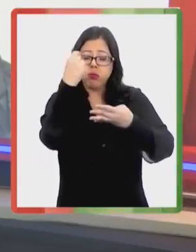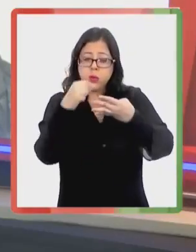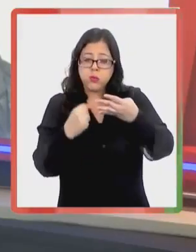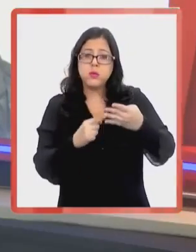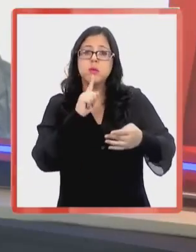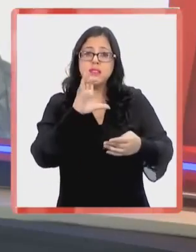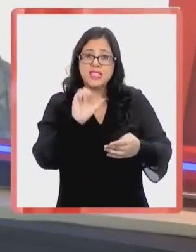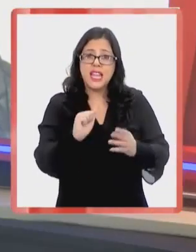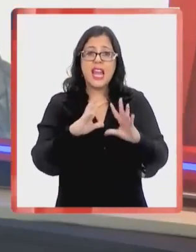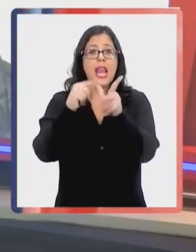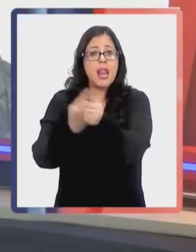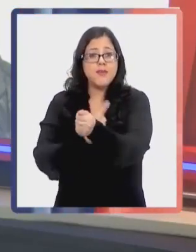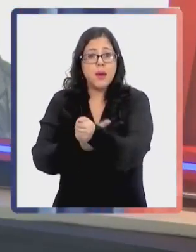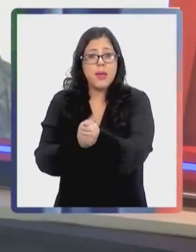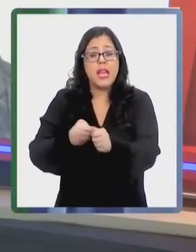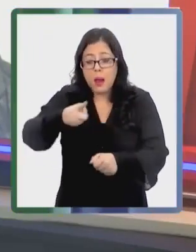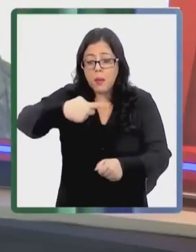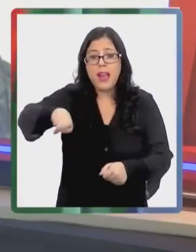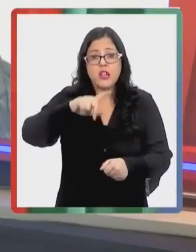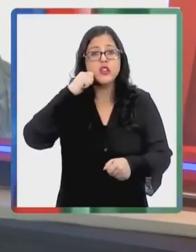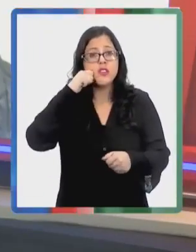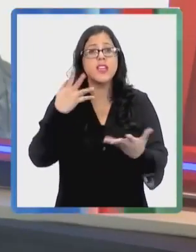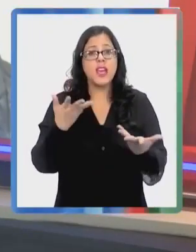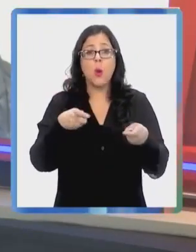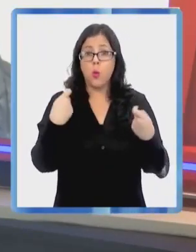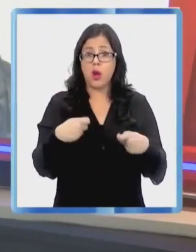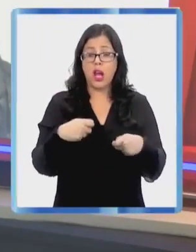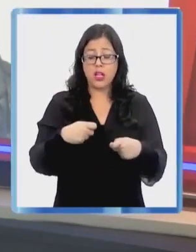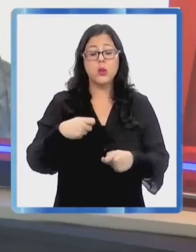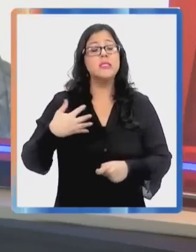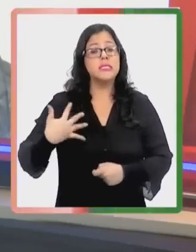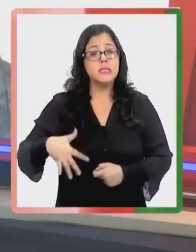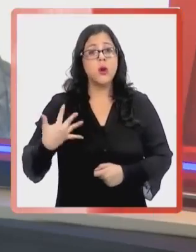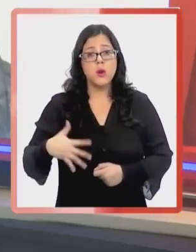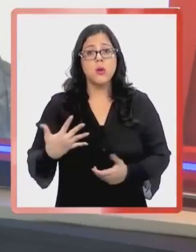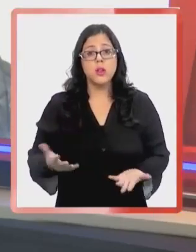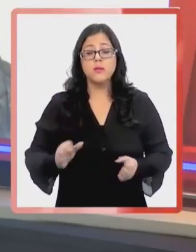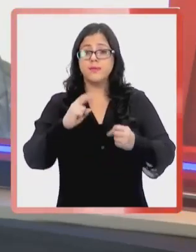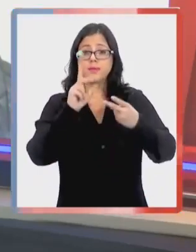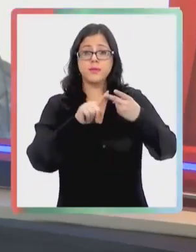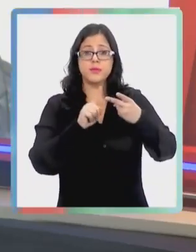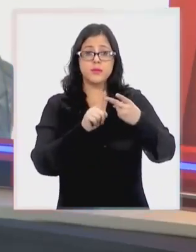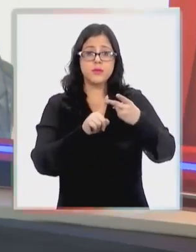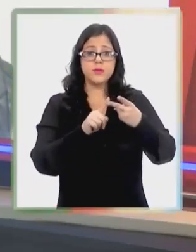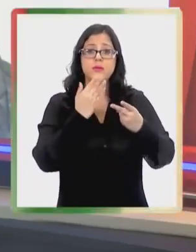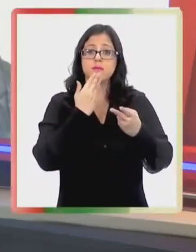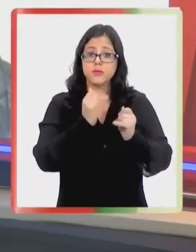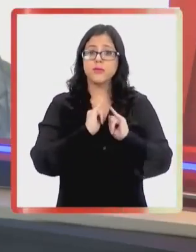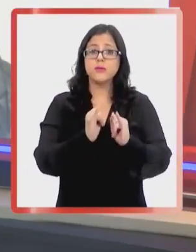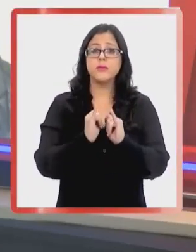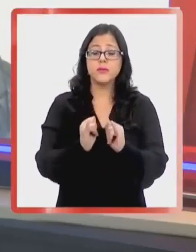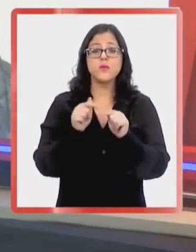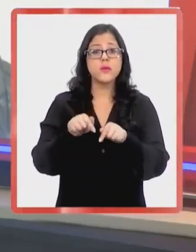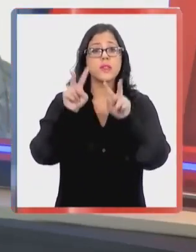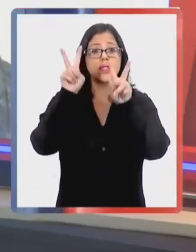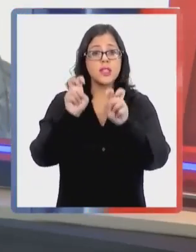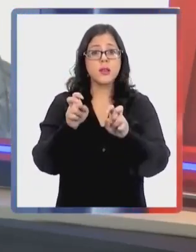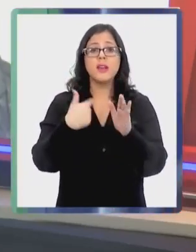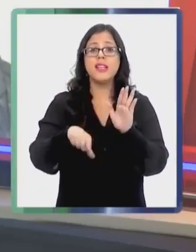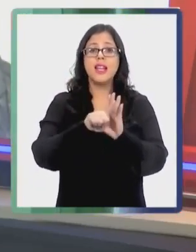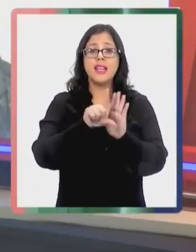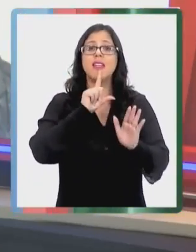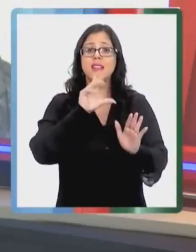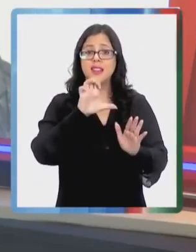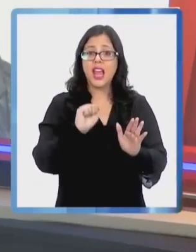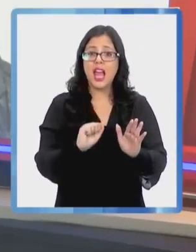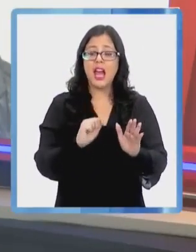diagnóstico de TEA en la familia significa, para el grupo familiar, un gasto económico importante. En segundo lugar, tenemos noticias al respecto que es